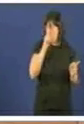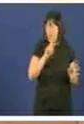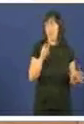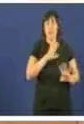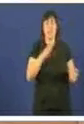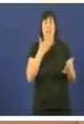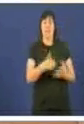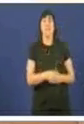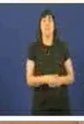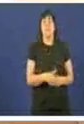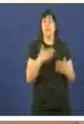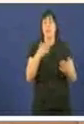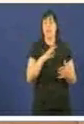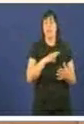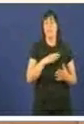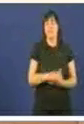gracias, presidente.